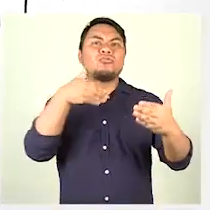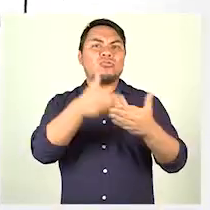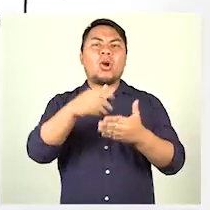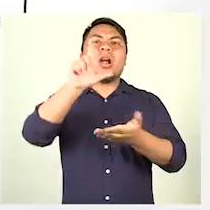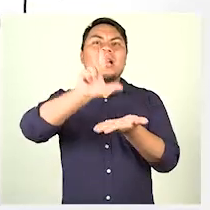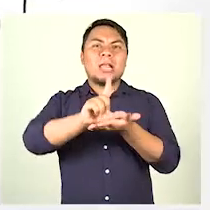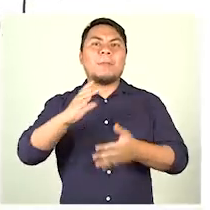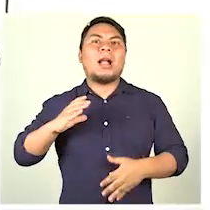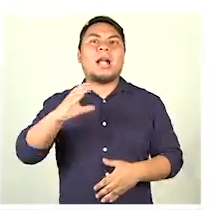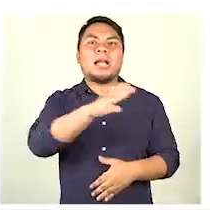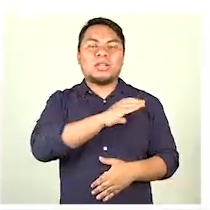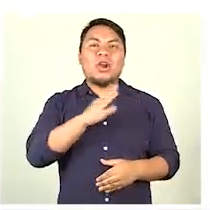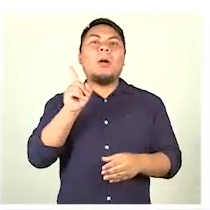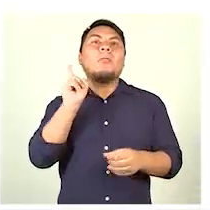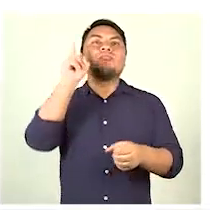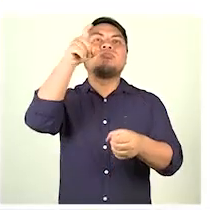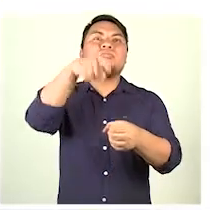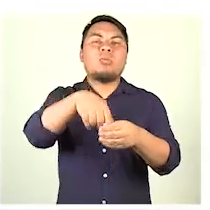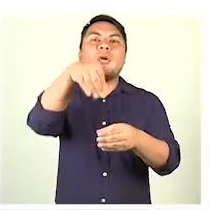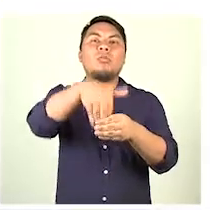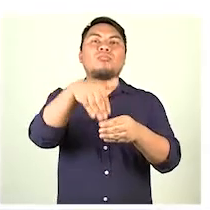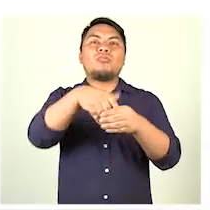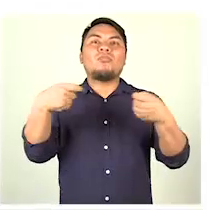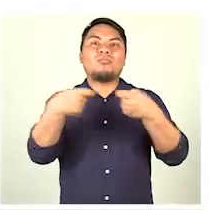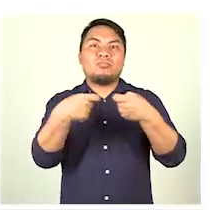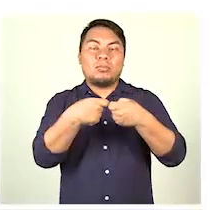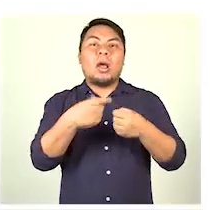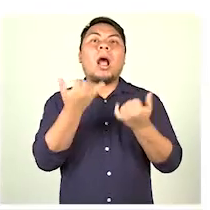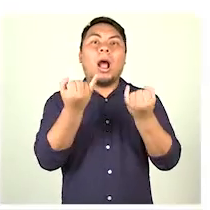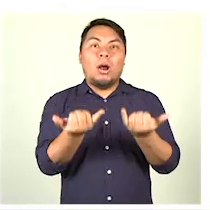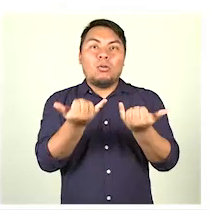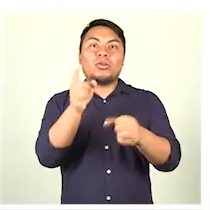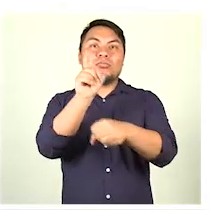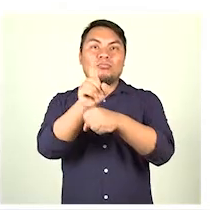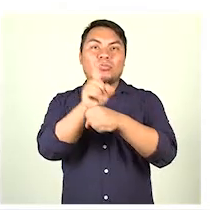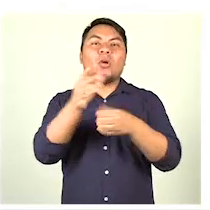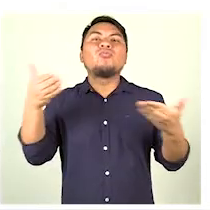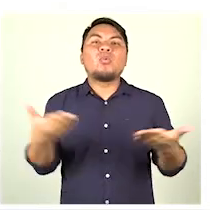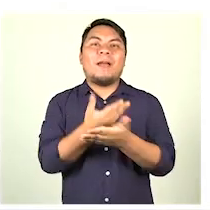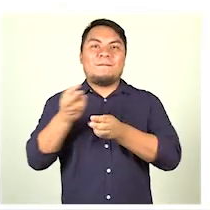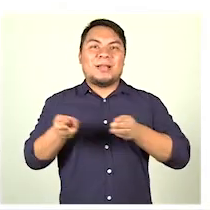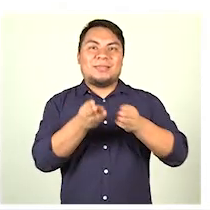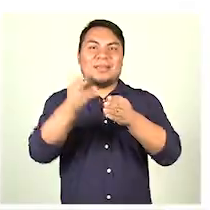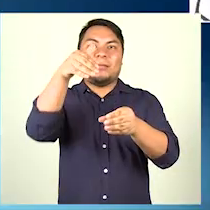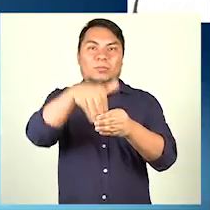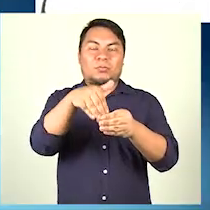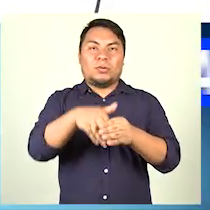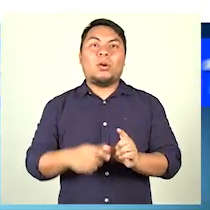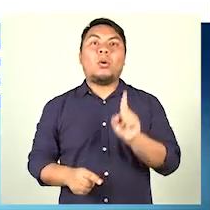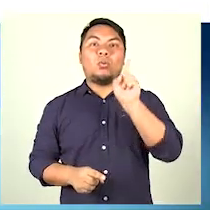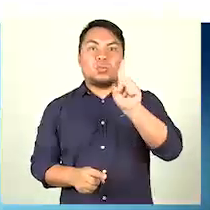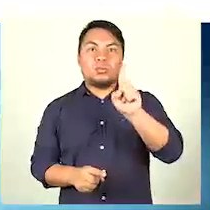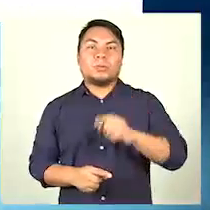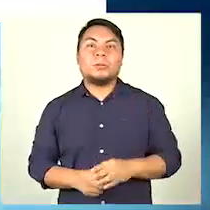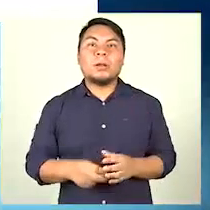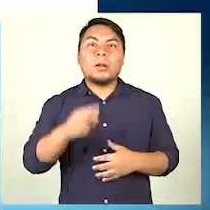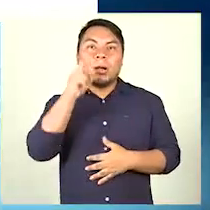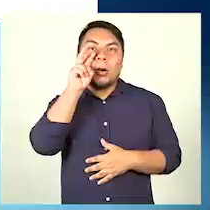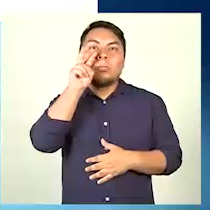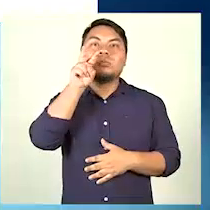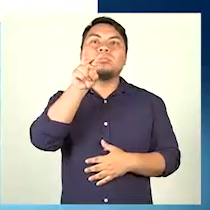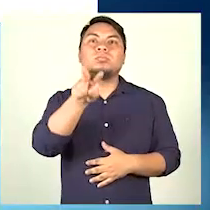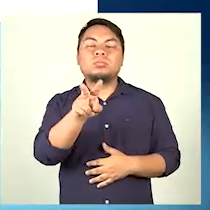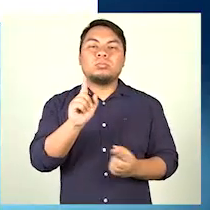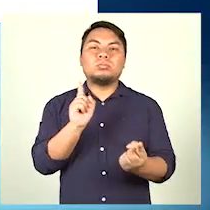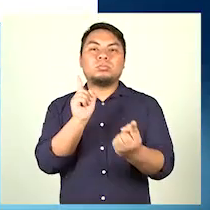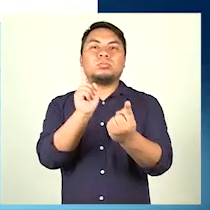participarán con voto electrónico. En 6 simples pasos te enseñamos a votar con este nuevo sistema de votación. Paso 1. Identifícate